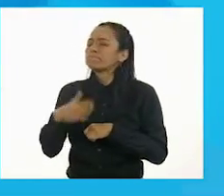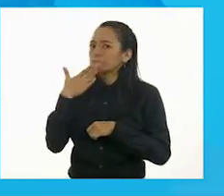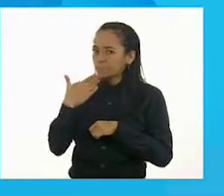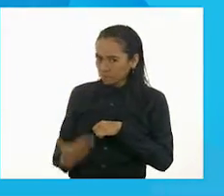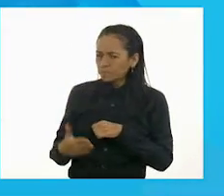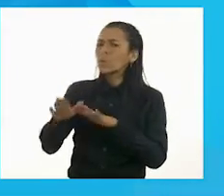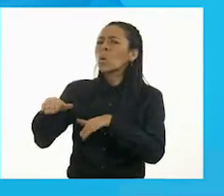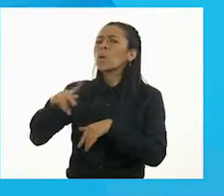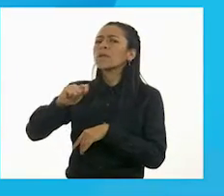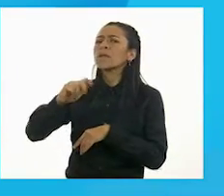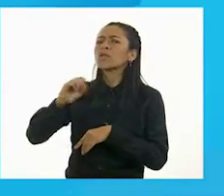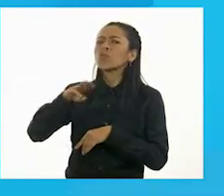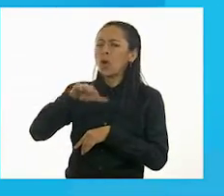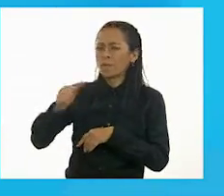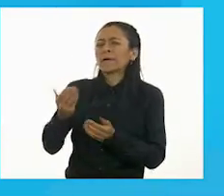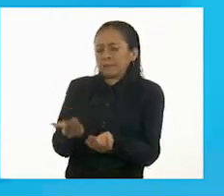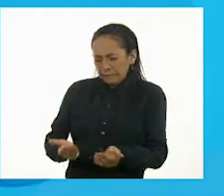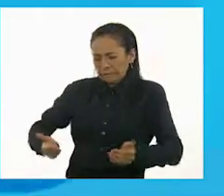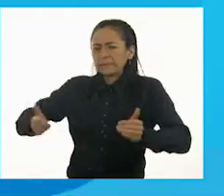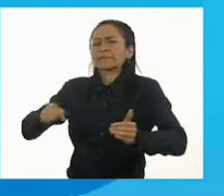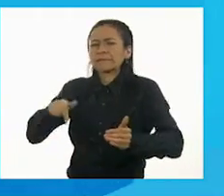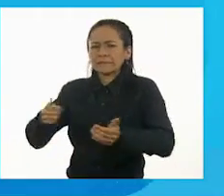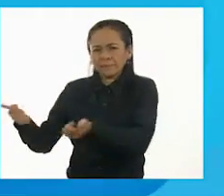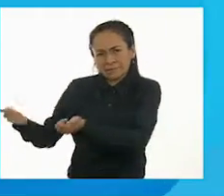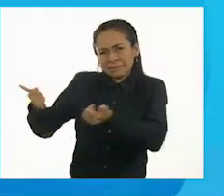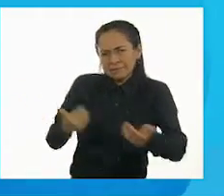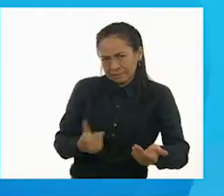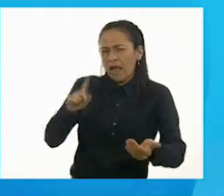también les voy a mostrar a otros animalitos.